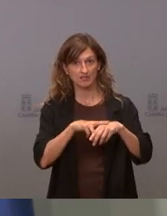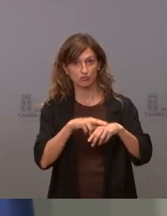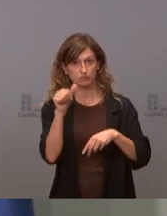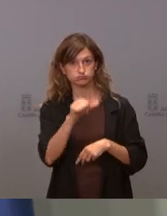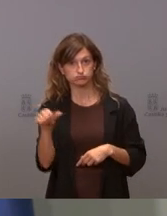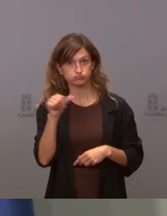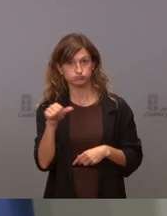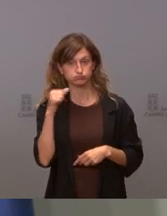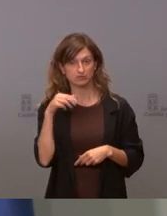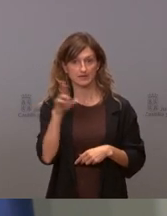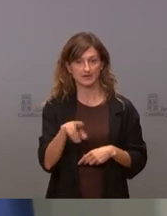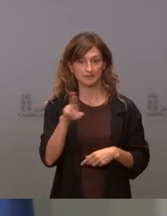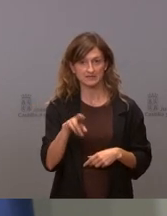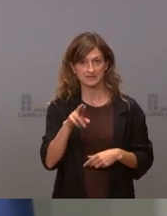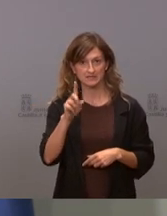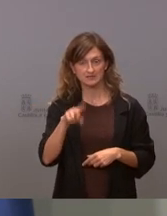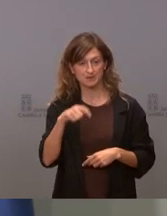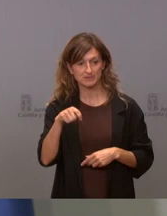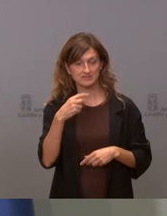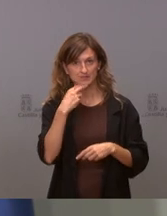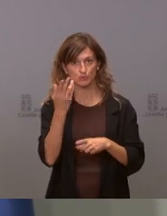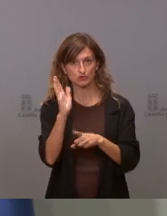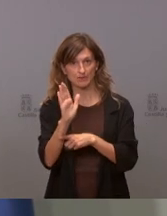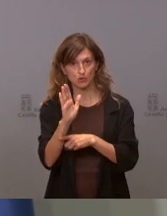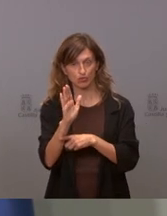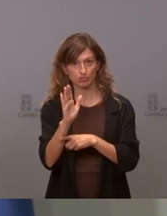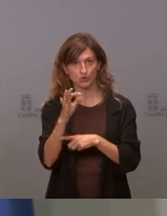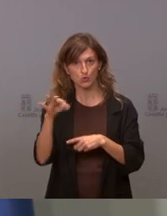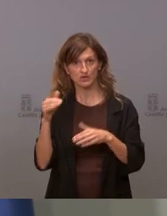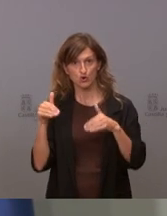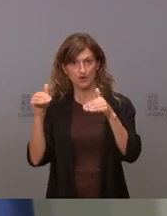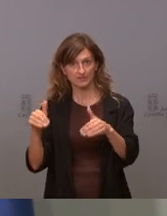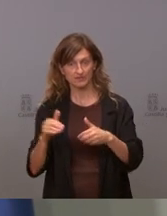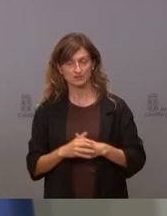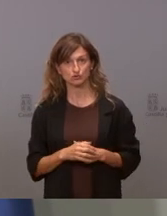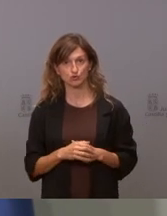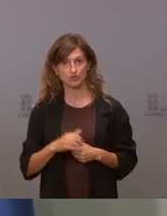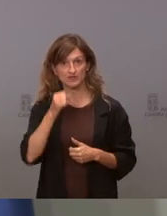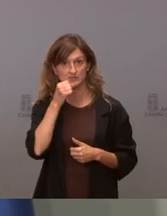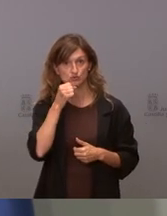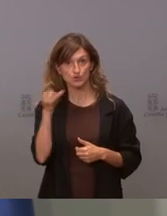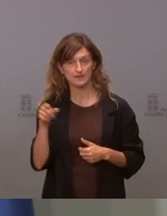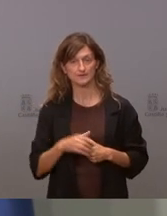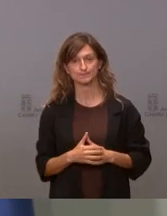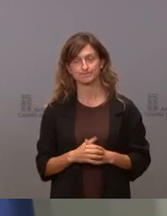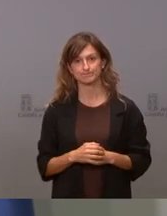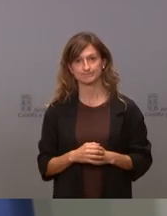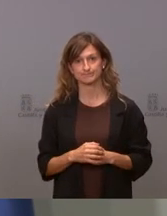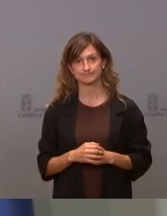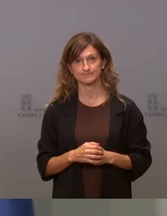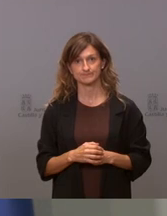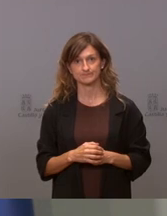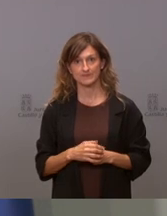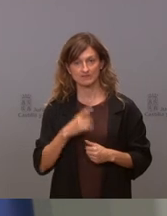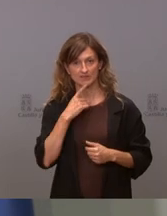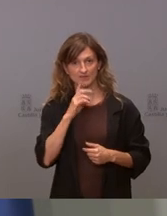lo dice el presidente portavoz y único candidato del partido socialista estamos en los